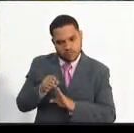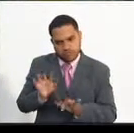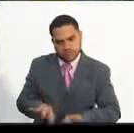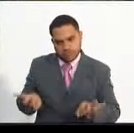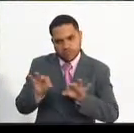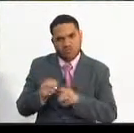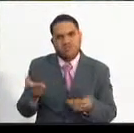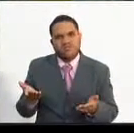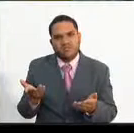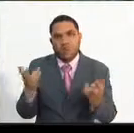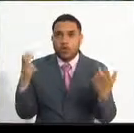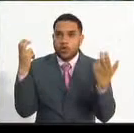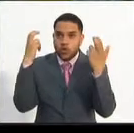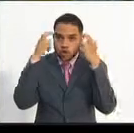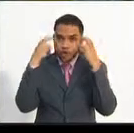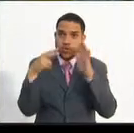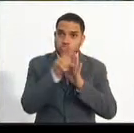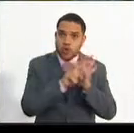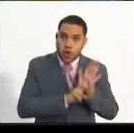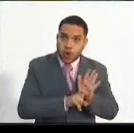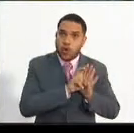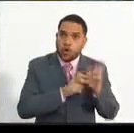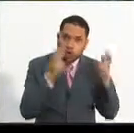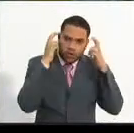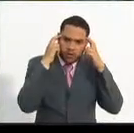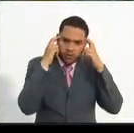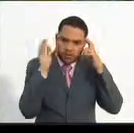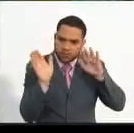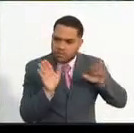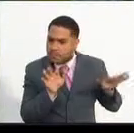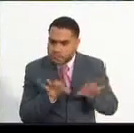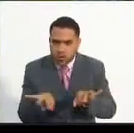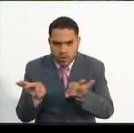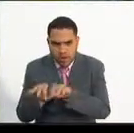teóricos y no las competencias laborales?